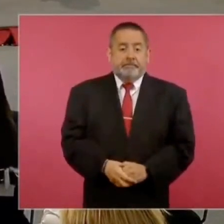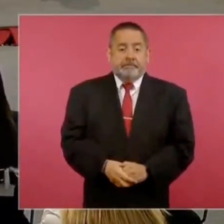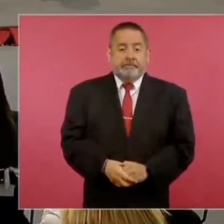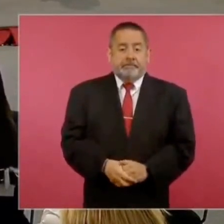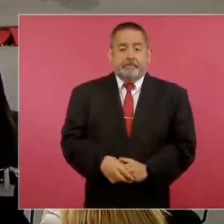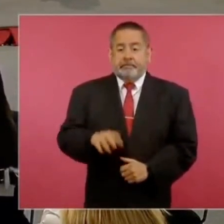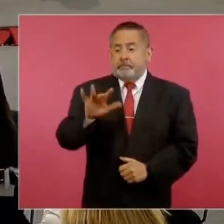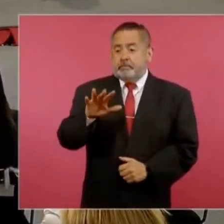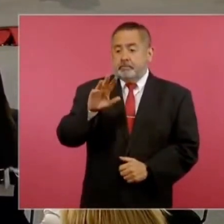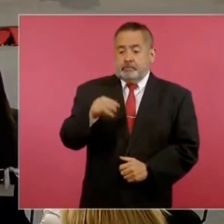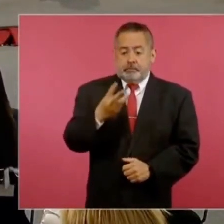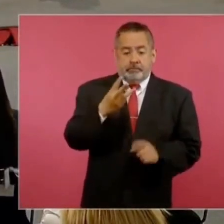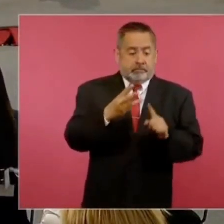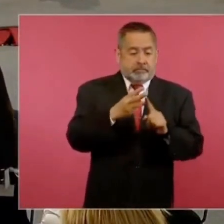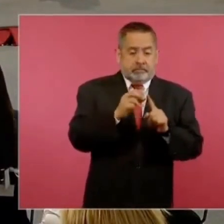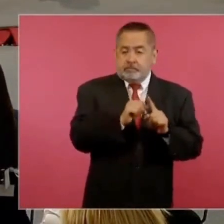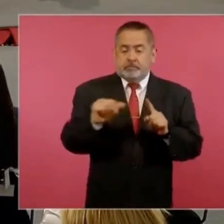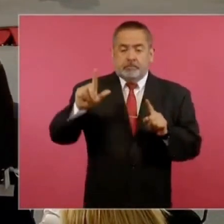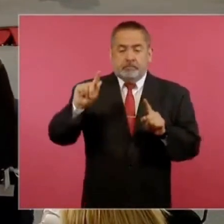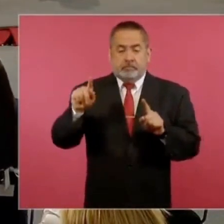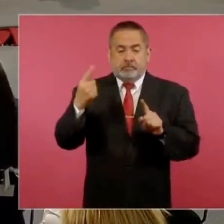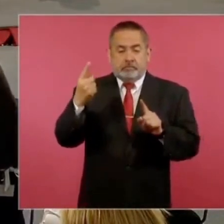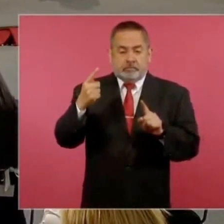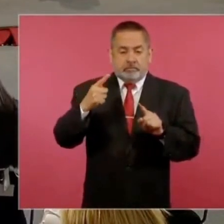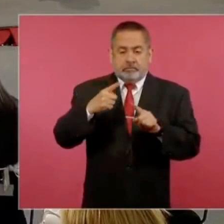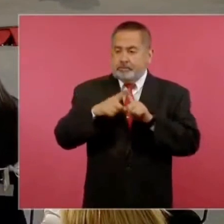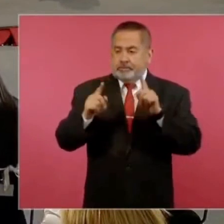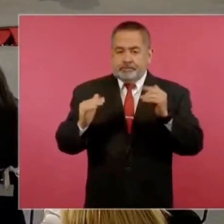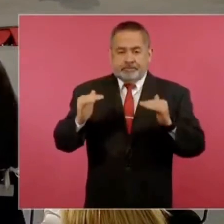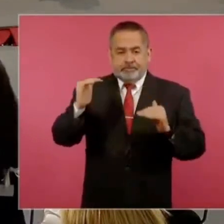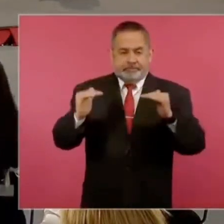de 53 a 71, ¿cuánto hay de diferencia?